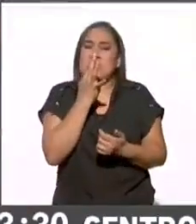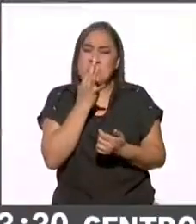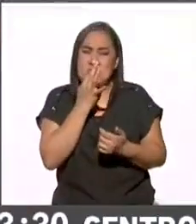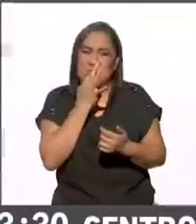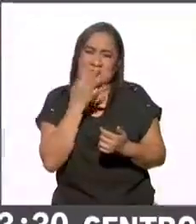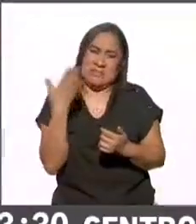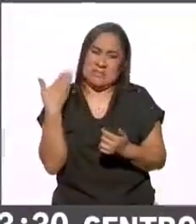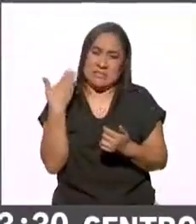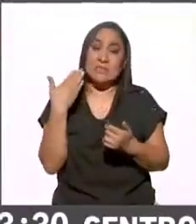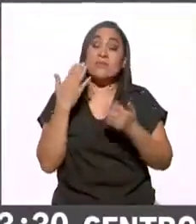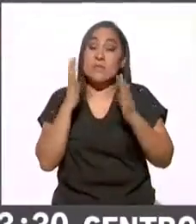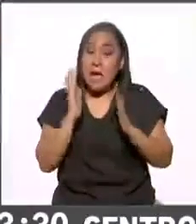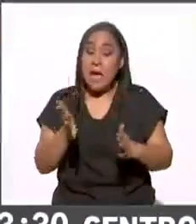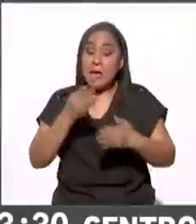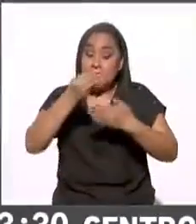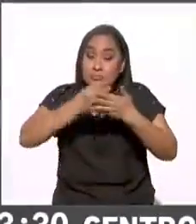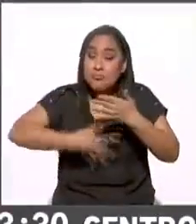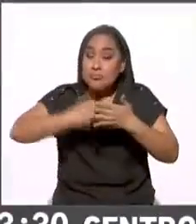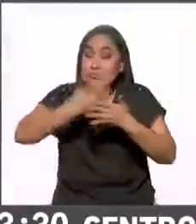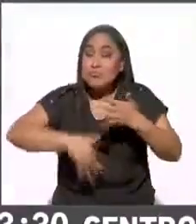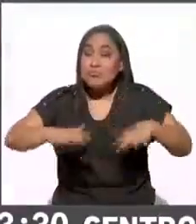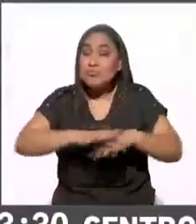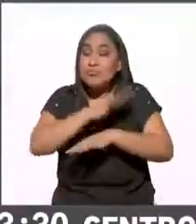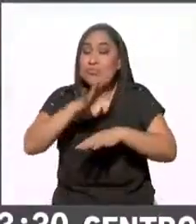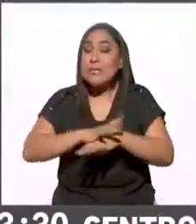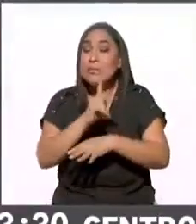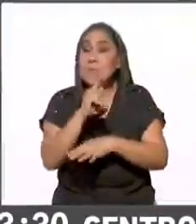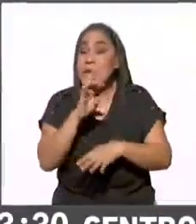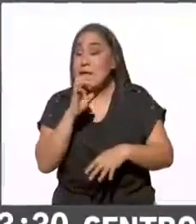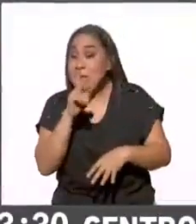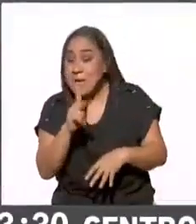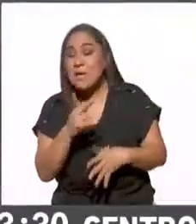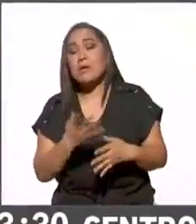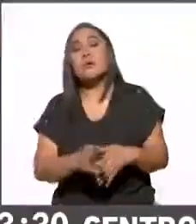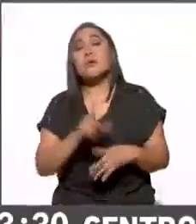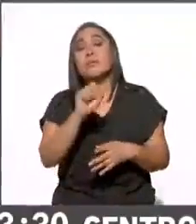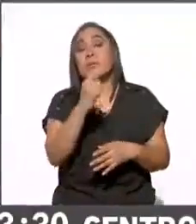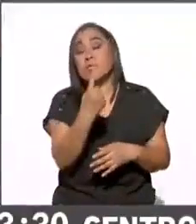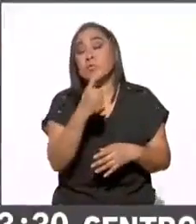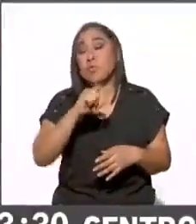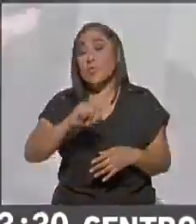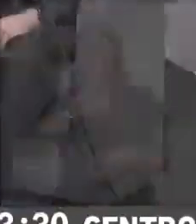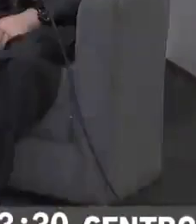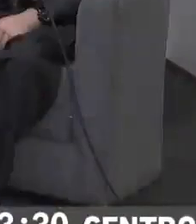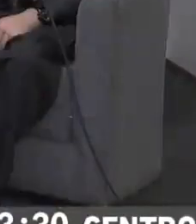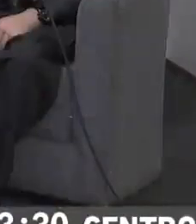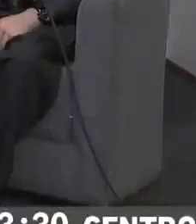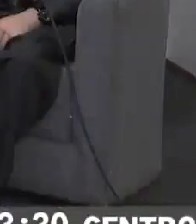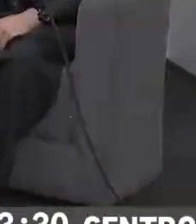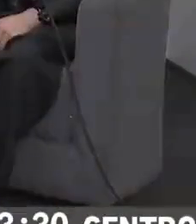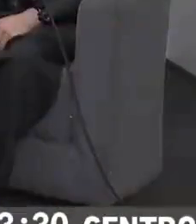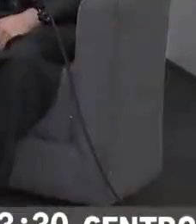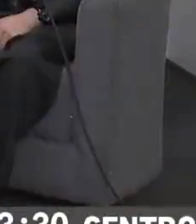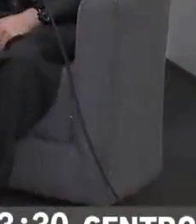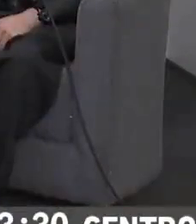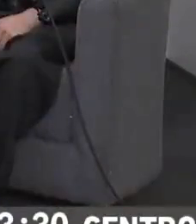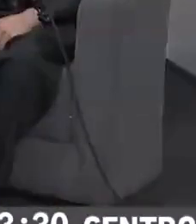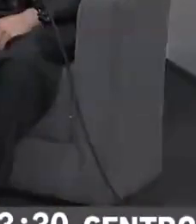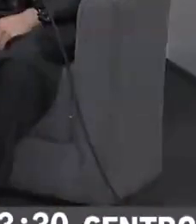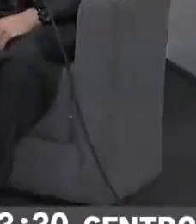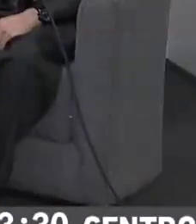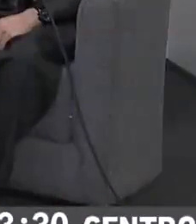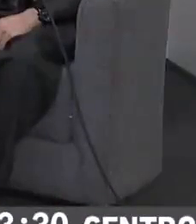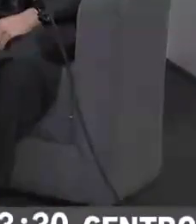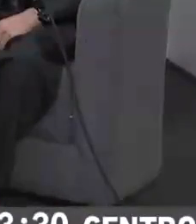nuevamente el programa de resultados electorales preliminares y con el 21.32% de las actas computadas, esto